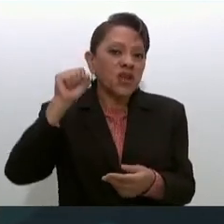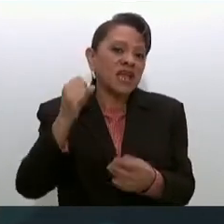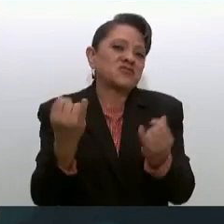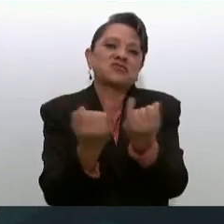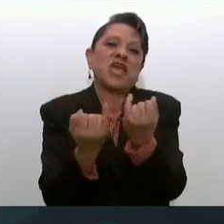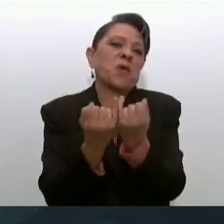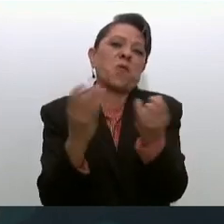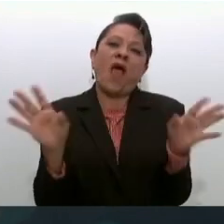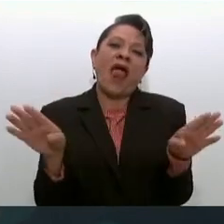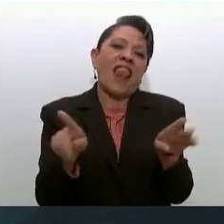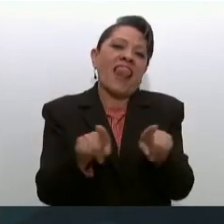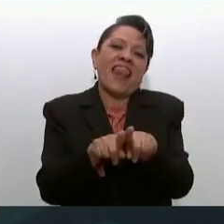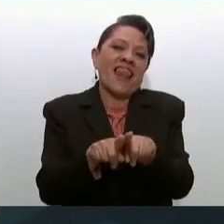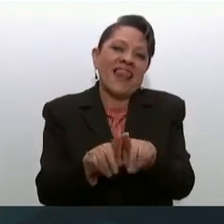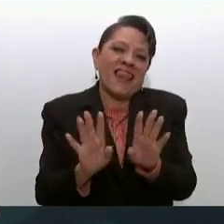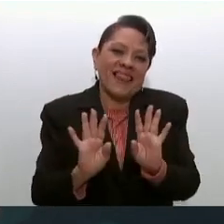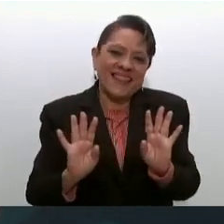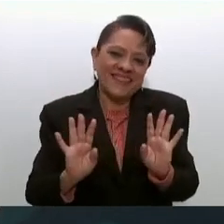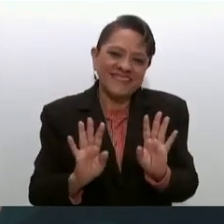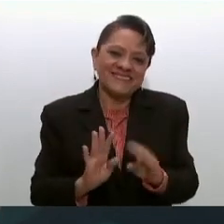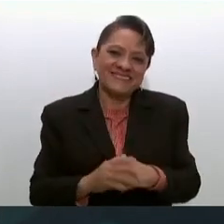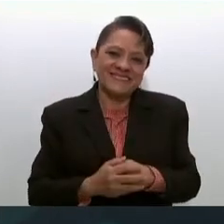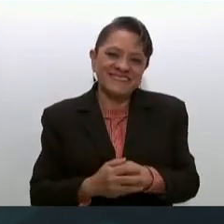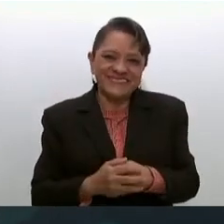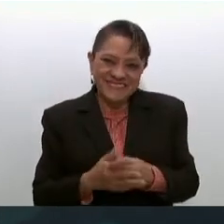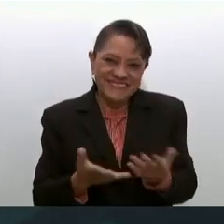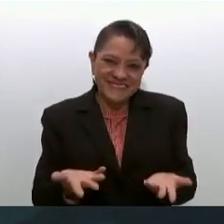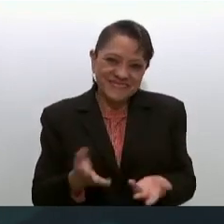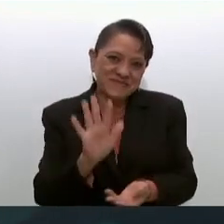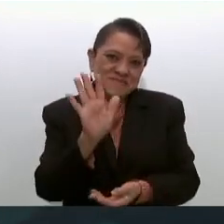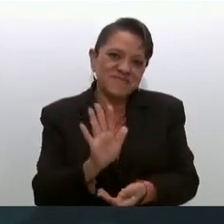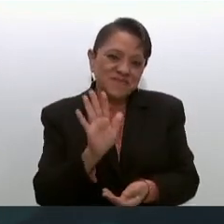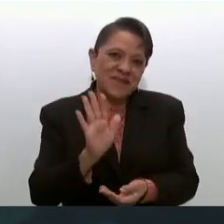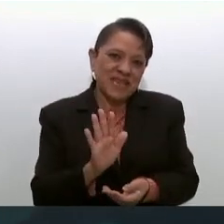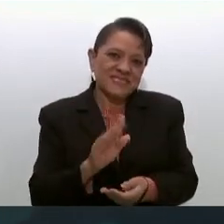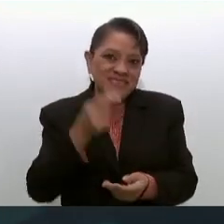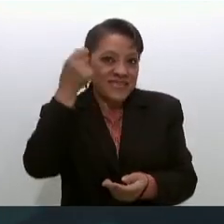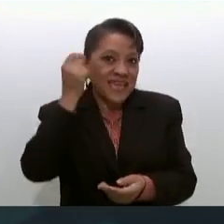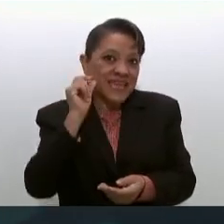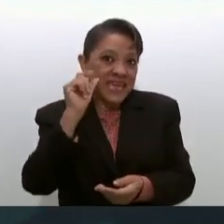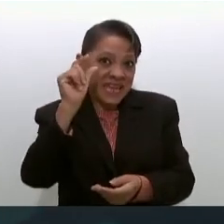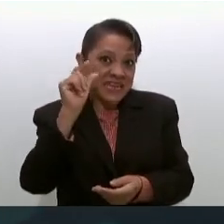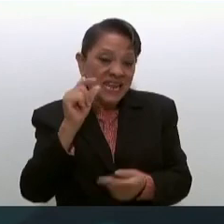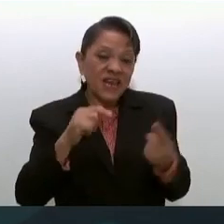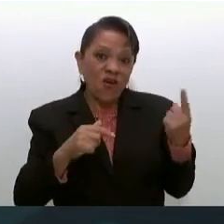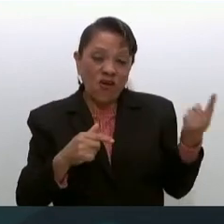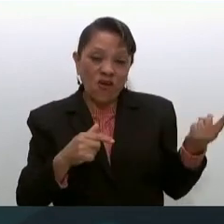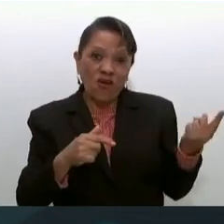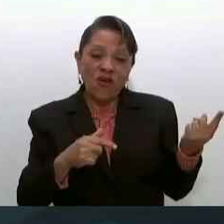está lleno de Guerrerenses Morelos y este